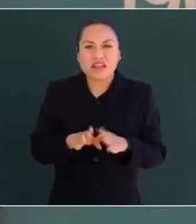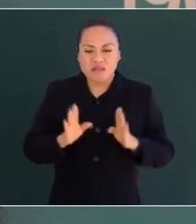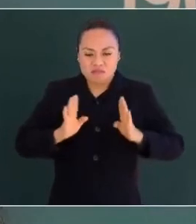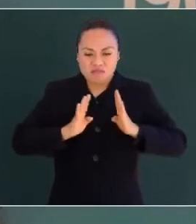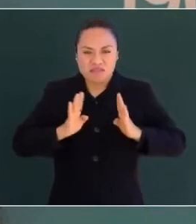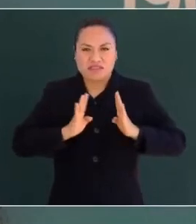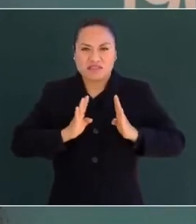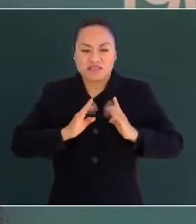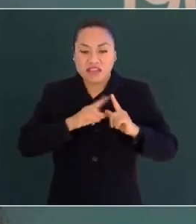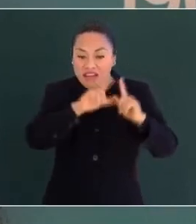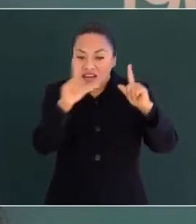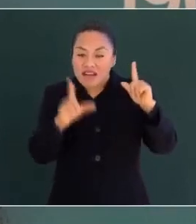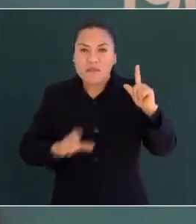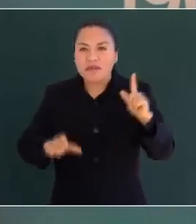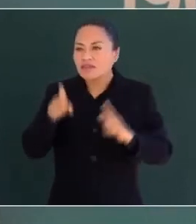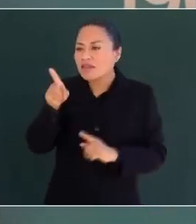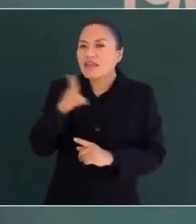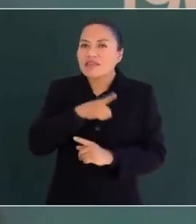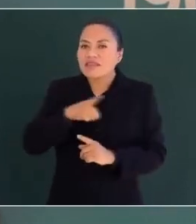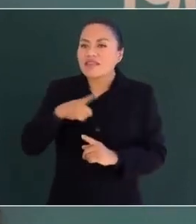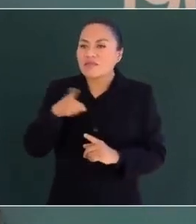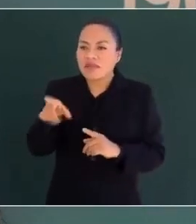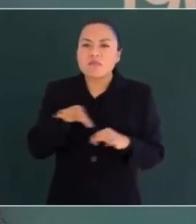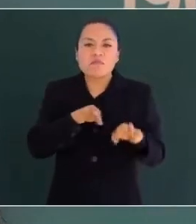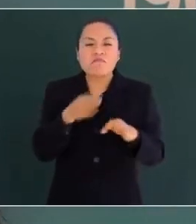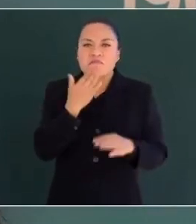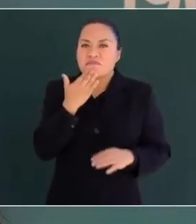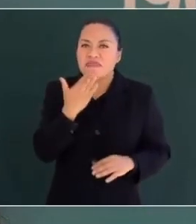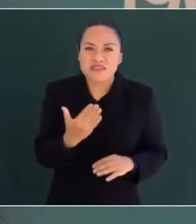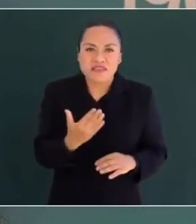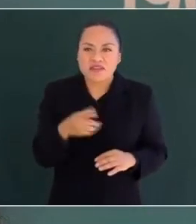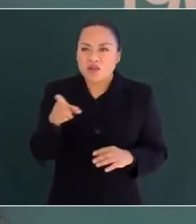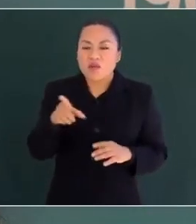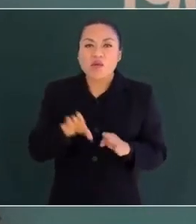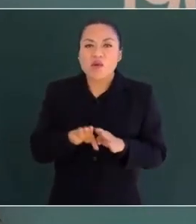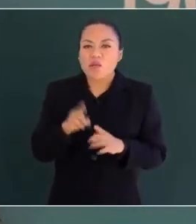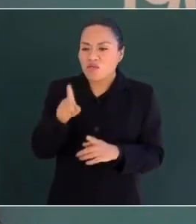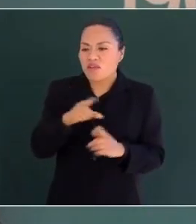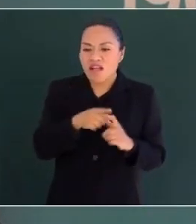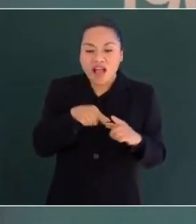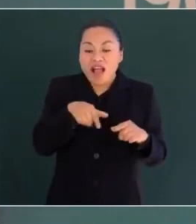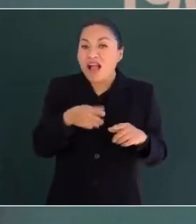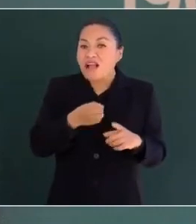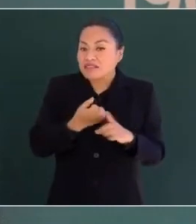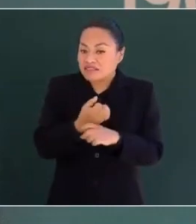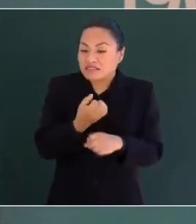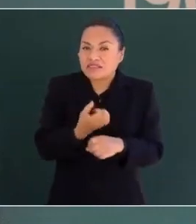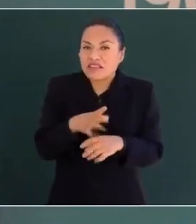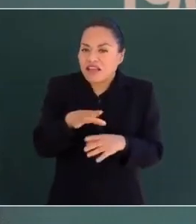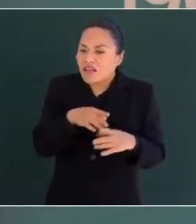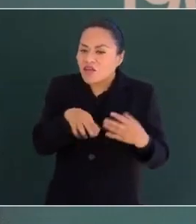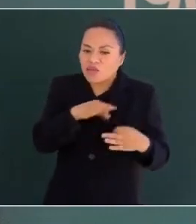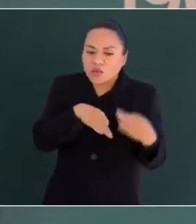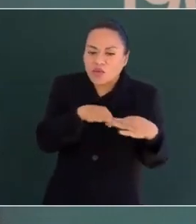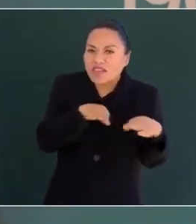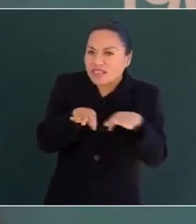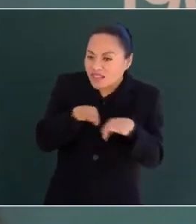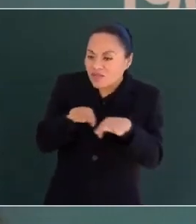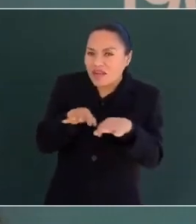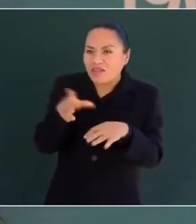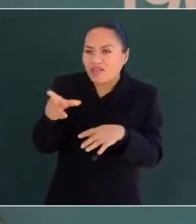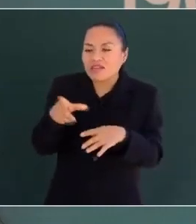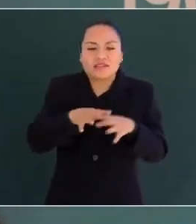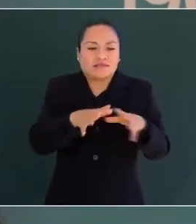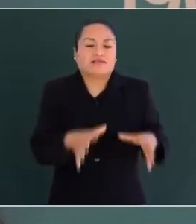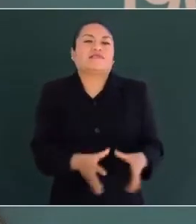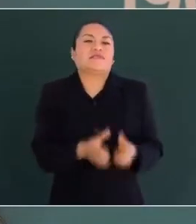la patria espera de usted mejor acogida, que su estado le ha puesto en las manos fuerzas capaces de salvarla